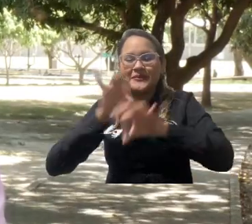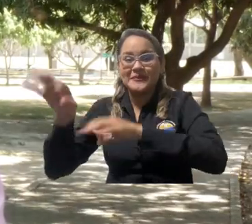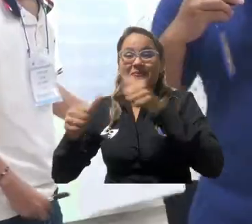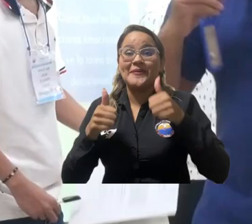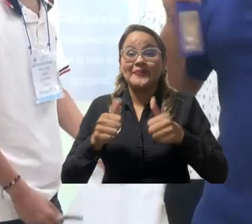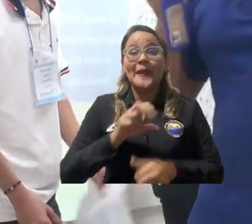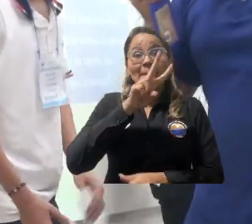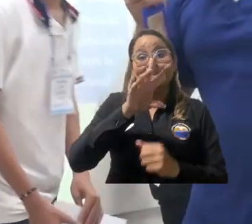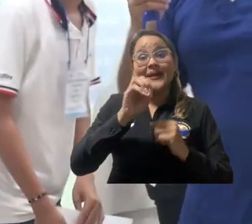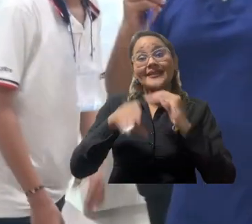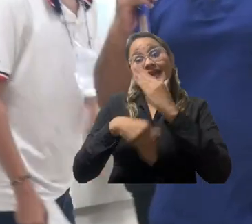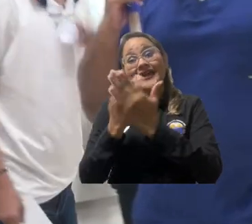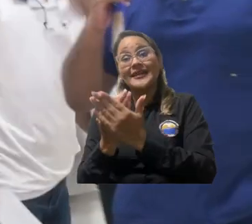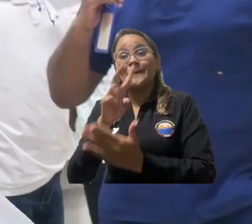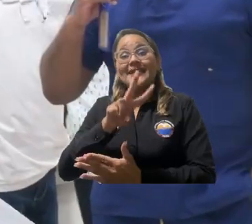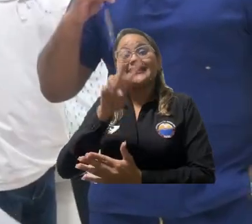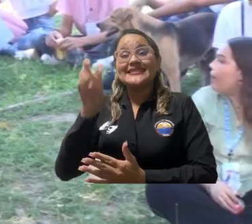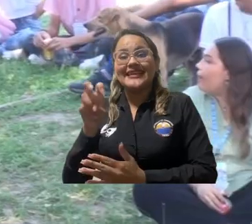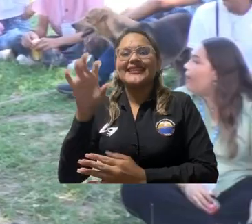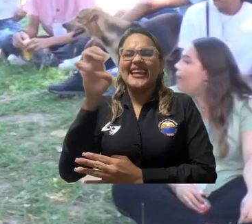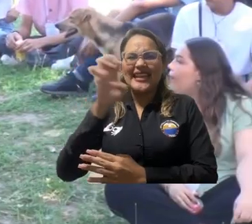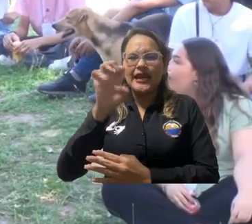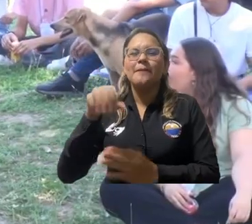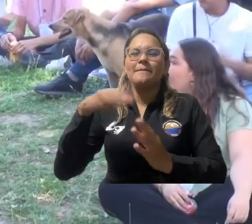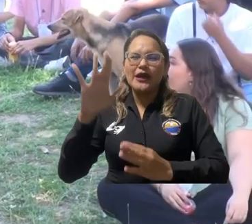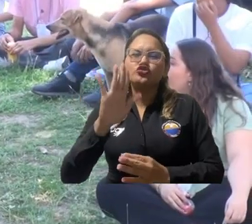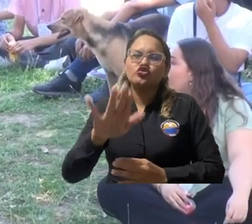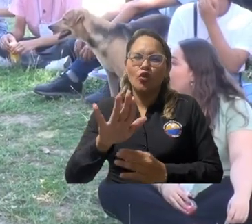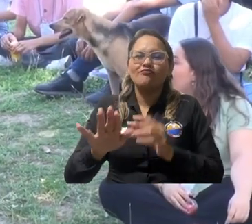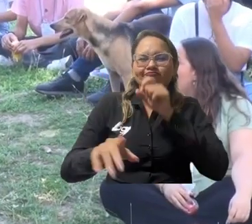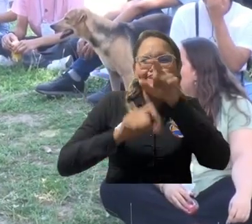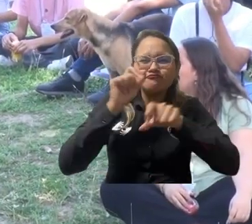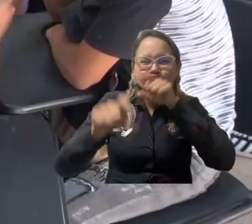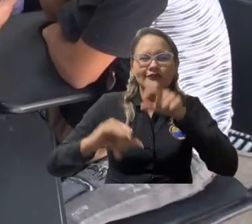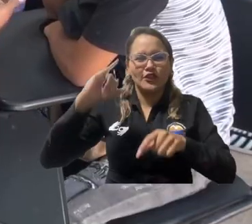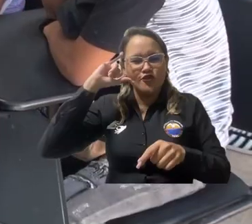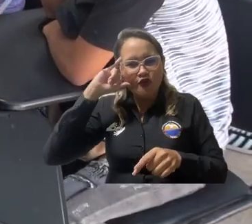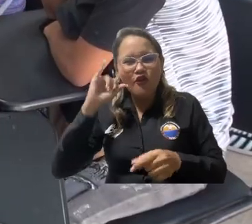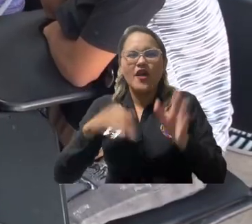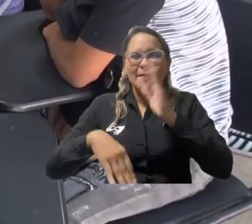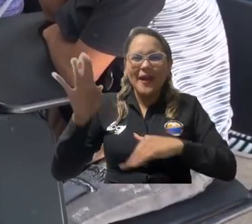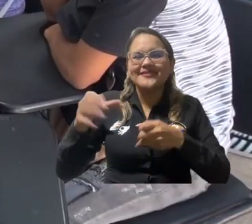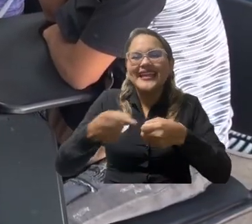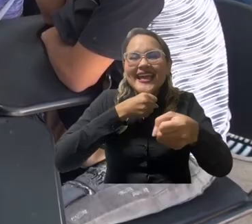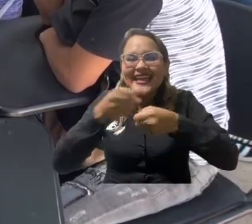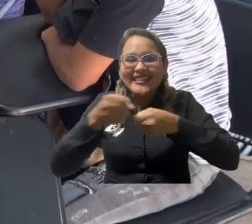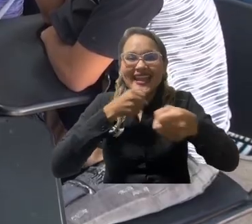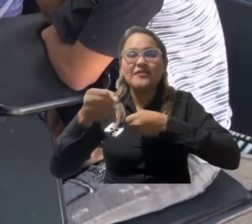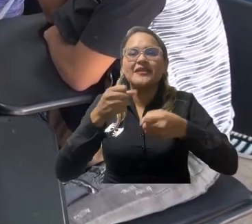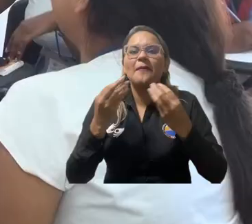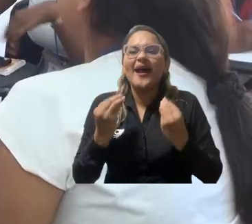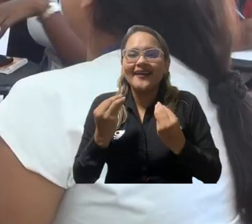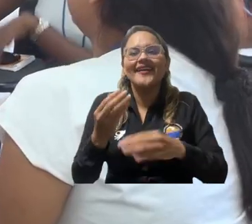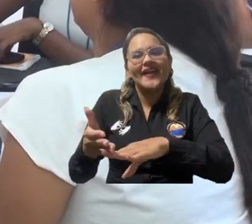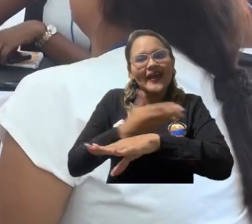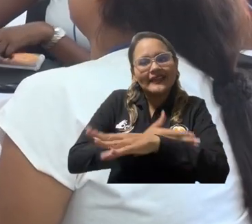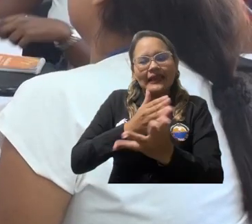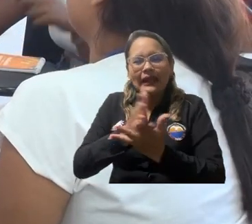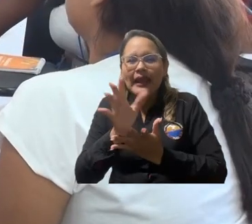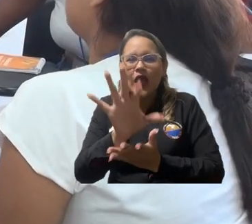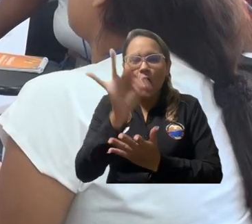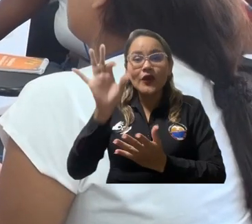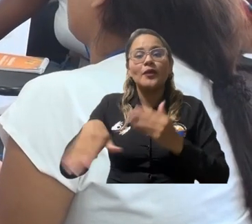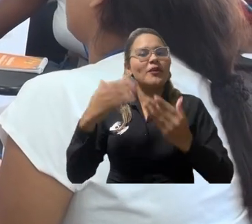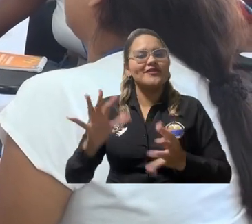biodiversidad. Desde el 20 hasta el 27 de enero se desarrollarán las pruebas psicométricas y entrevistas, escenarios en los que realizan la